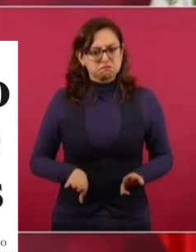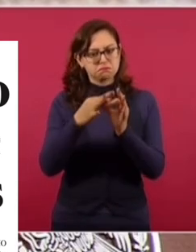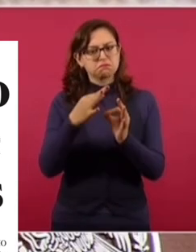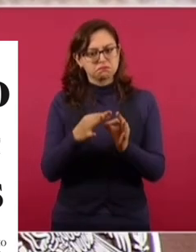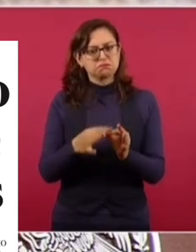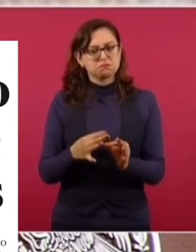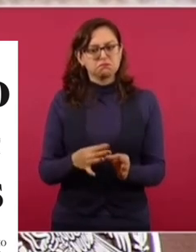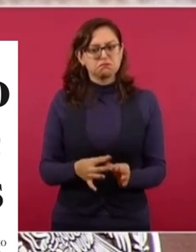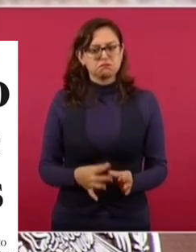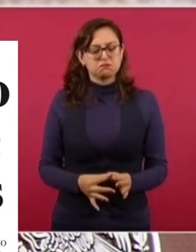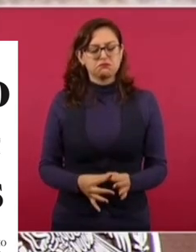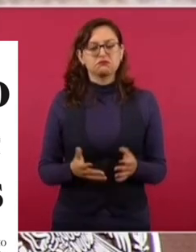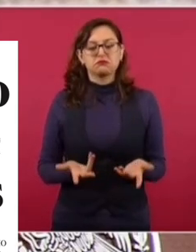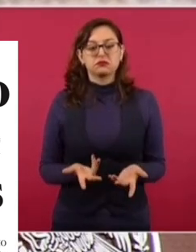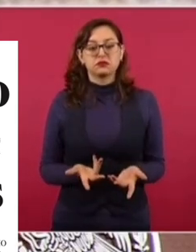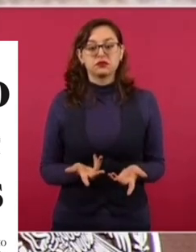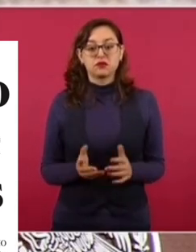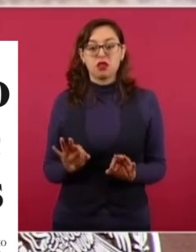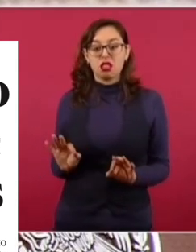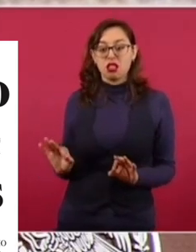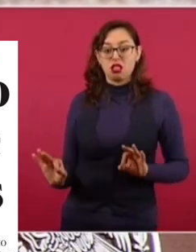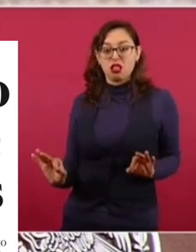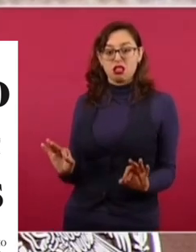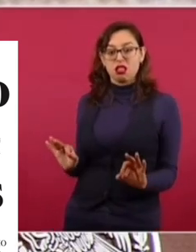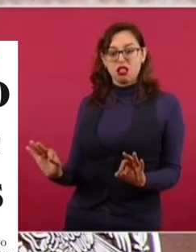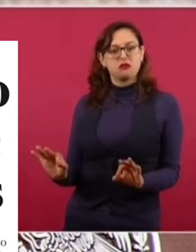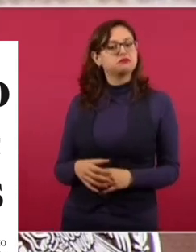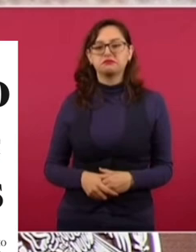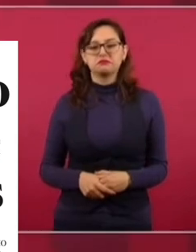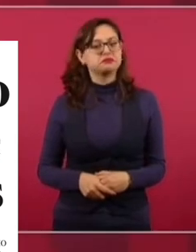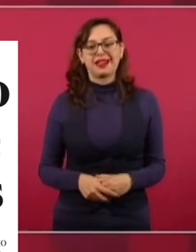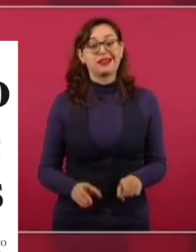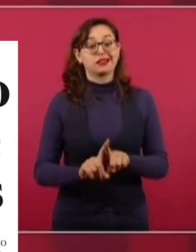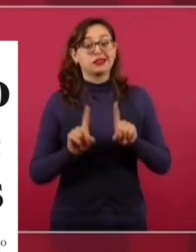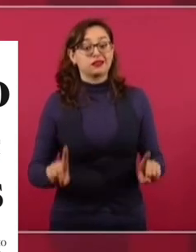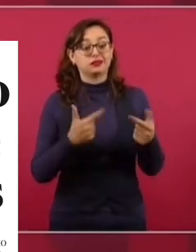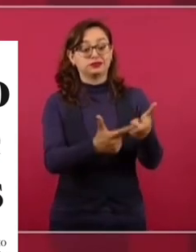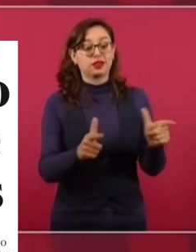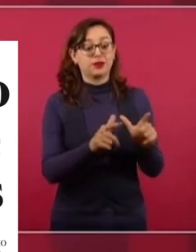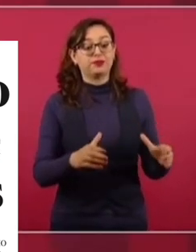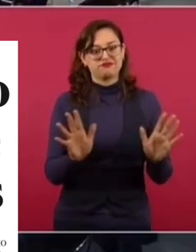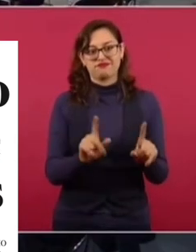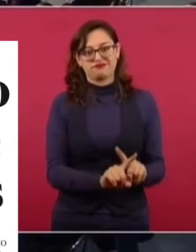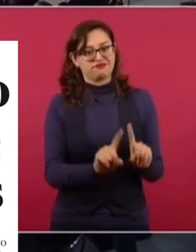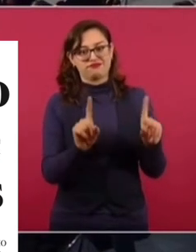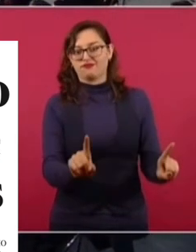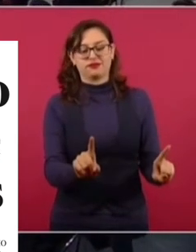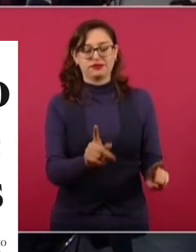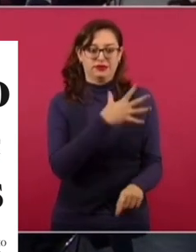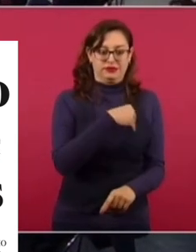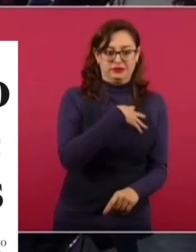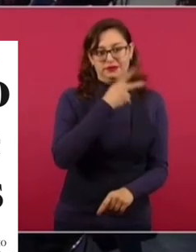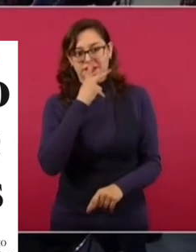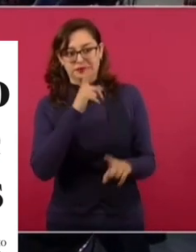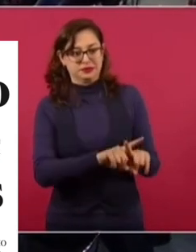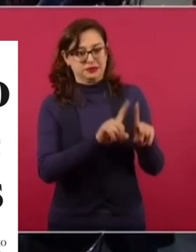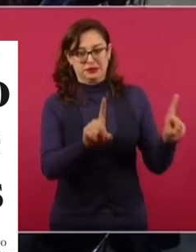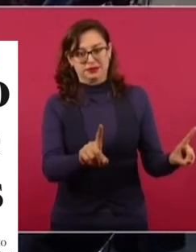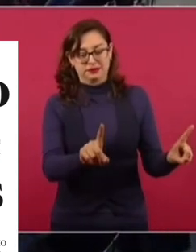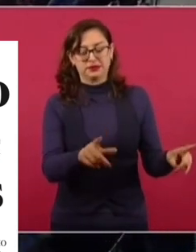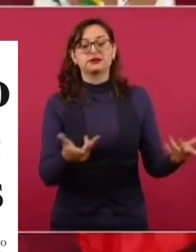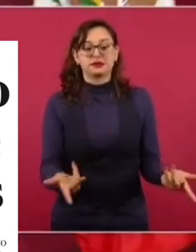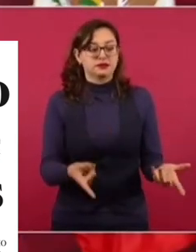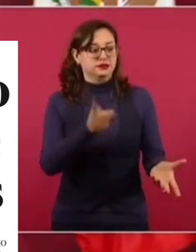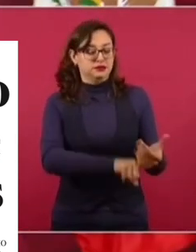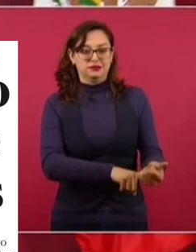responsabilidad. No es el grupo de Claudio X González. Y con todos estos